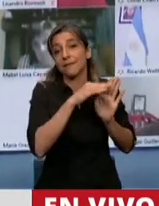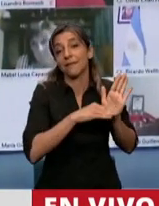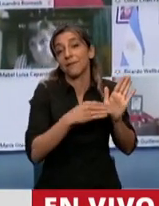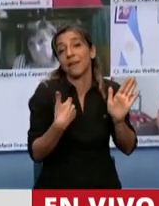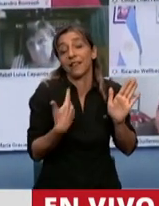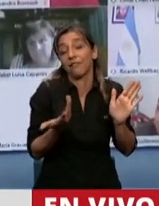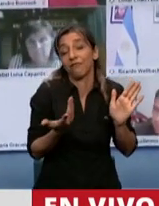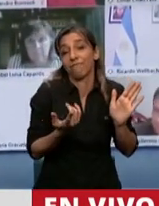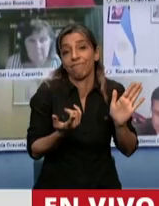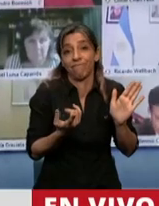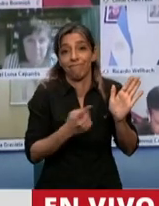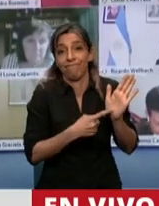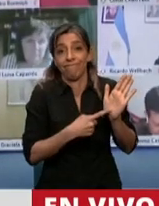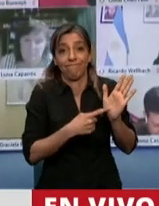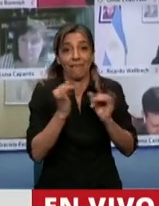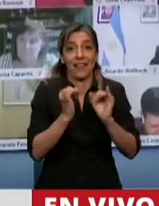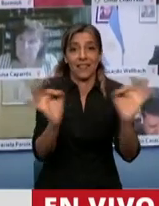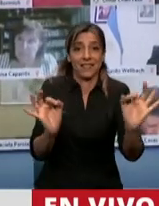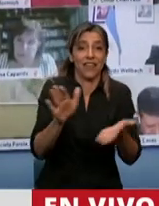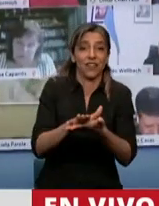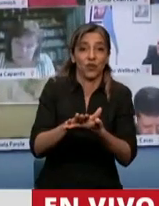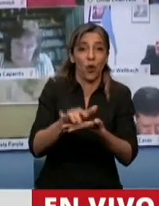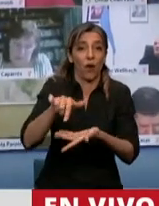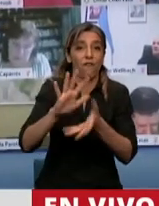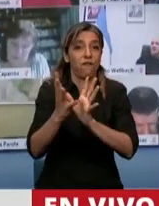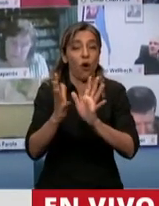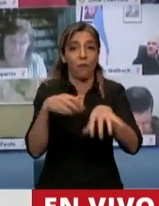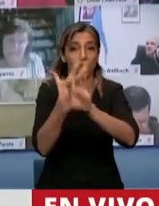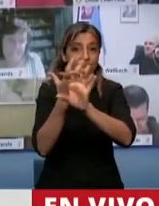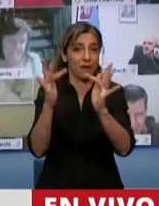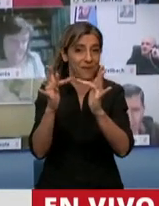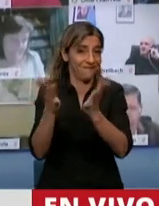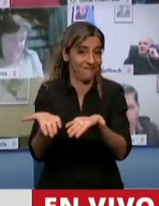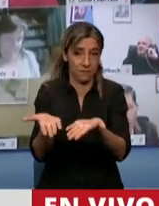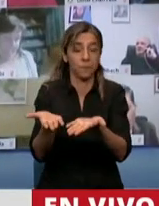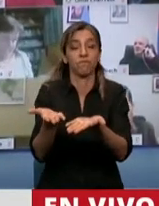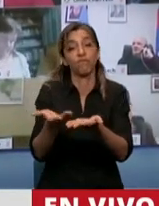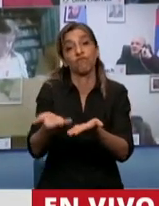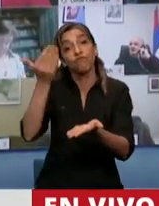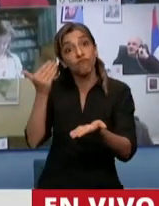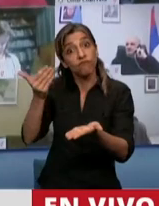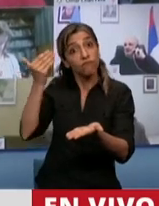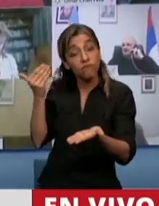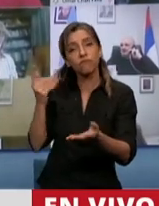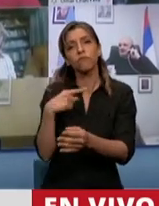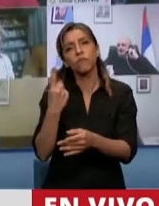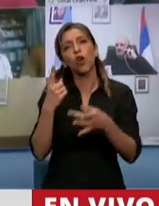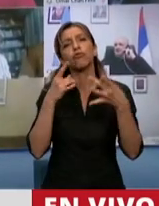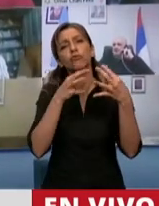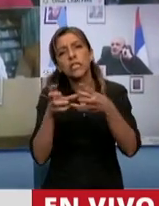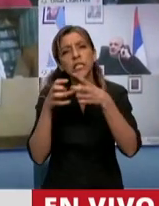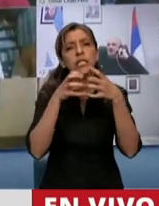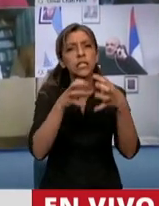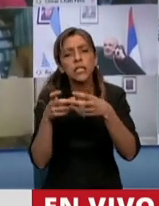telemática o de manera virtual, discutimos durante un cierto tiempo y entre